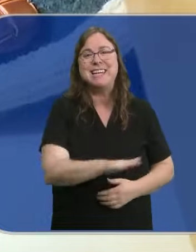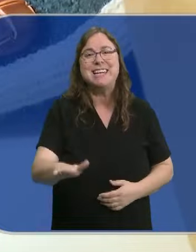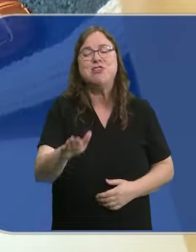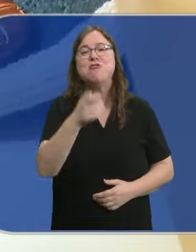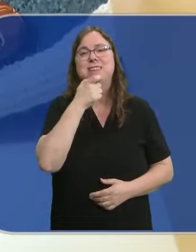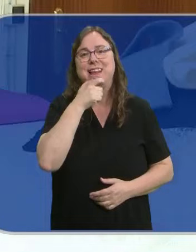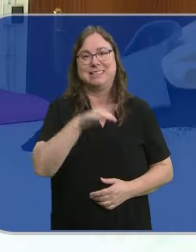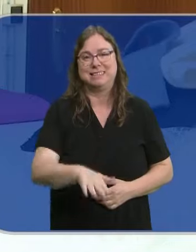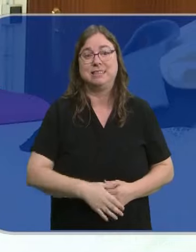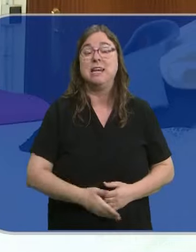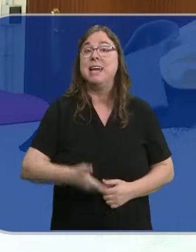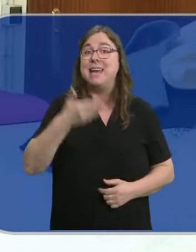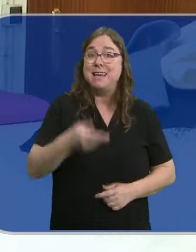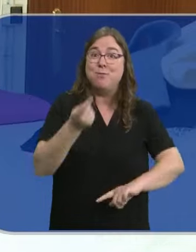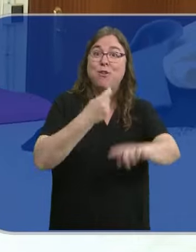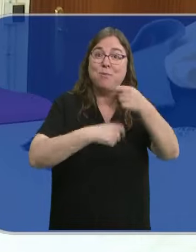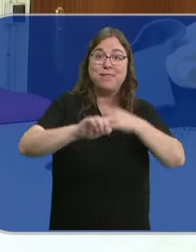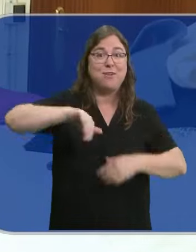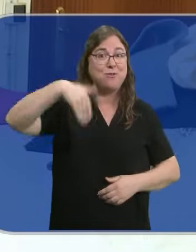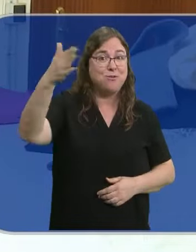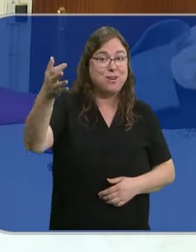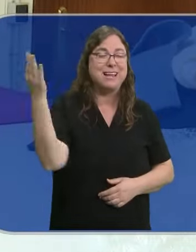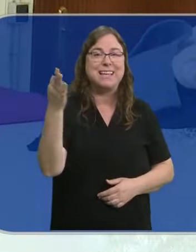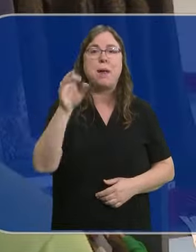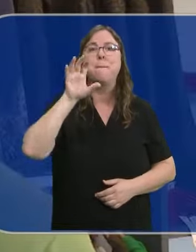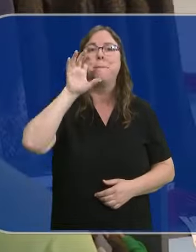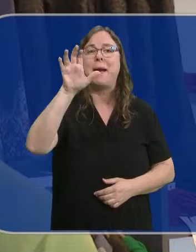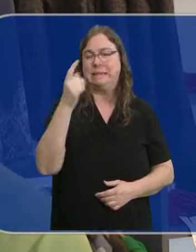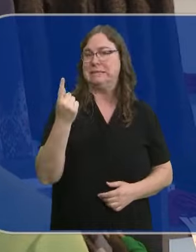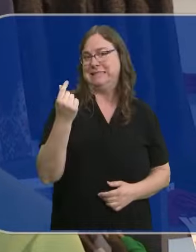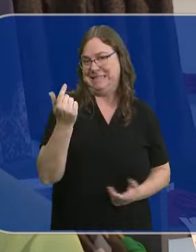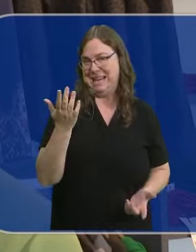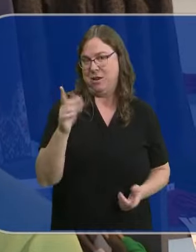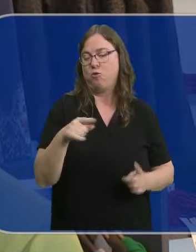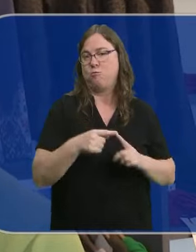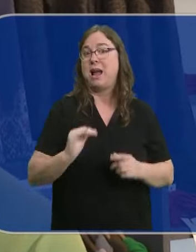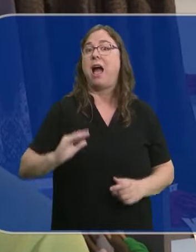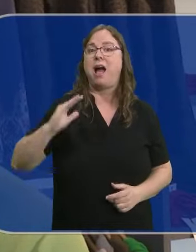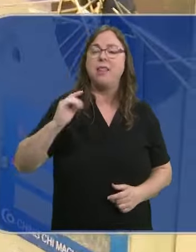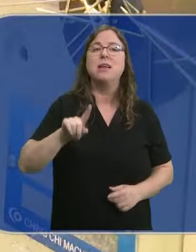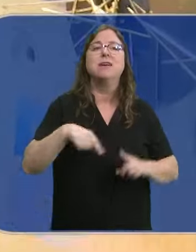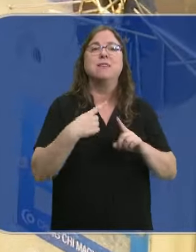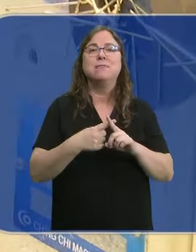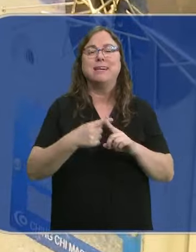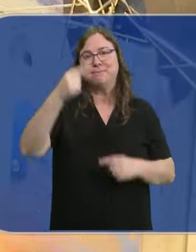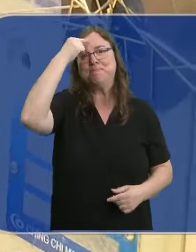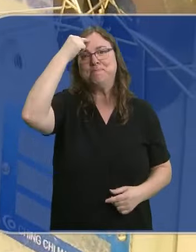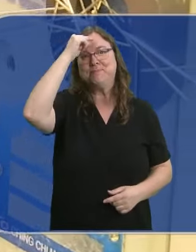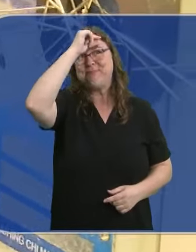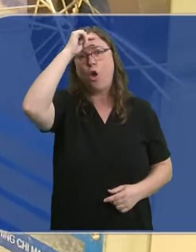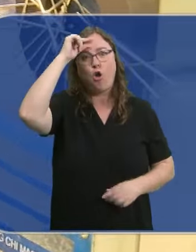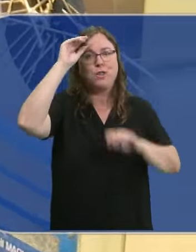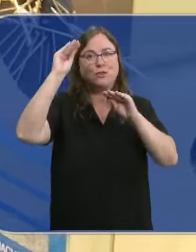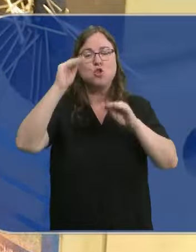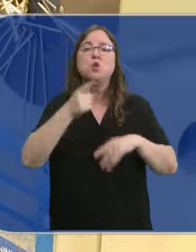ingleses. Es muy importante a la hora de vender fuera no solo que sea un país con dinero, con unas rentas altas, sino que tengan en la mentalidad